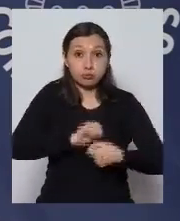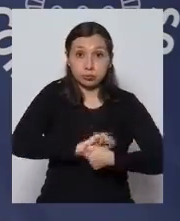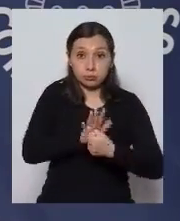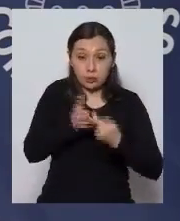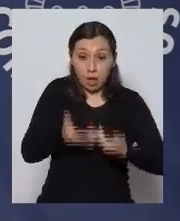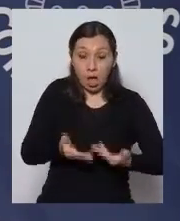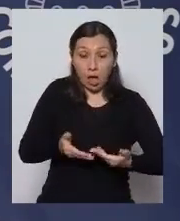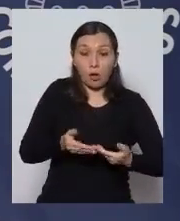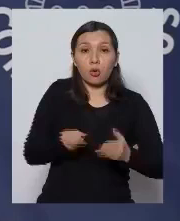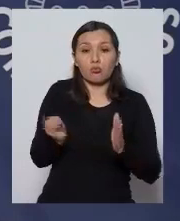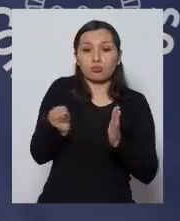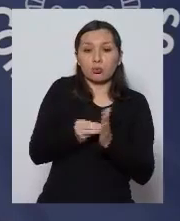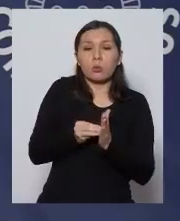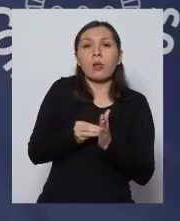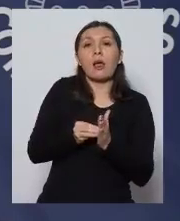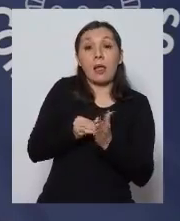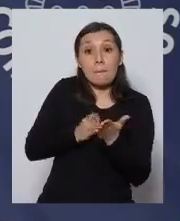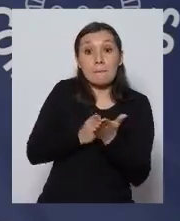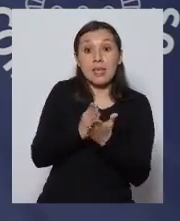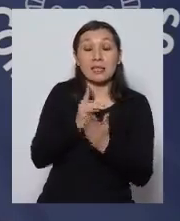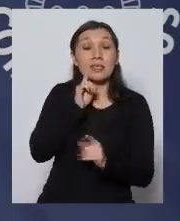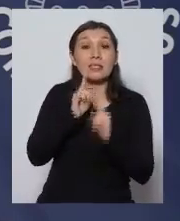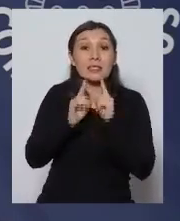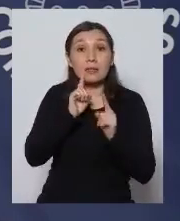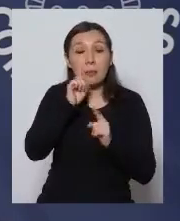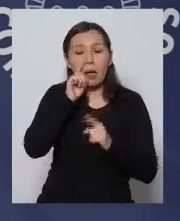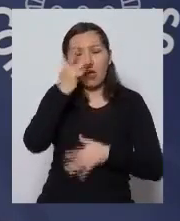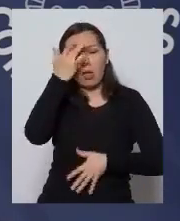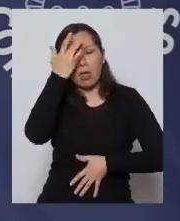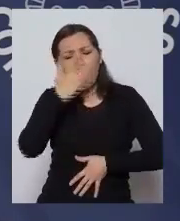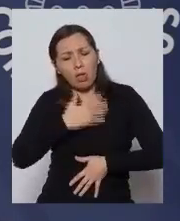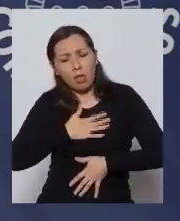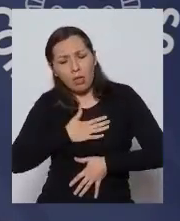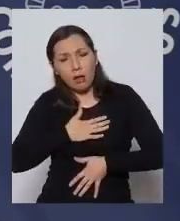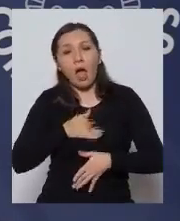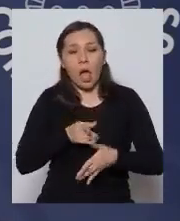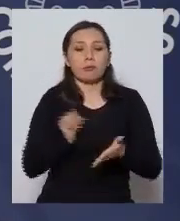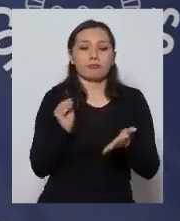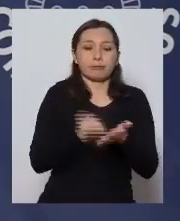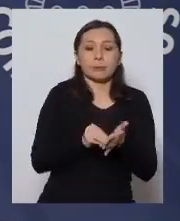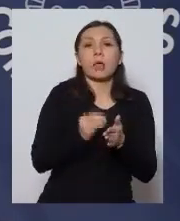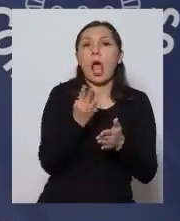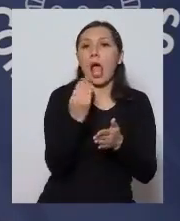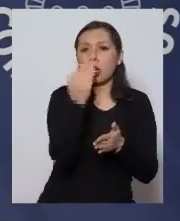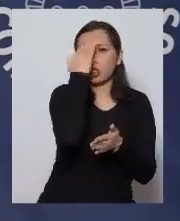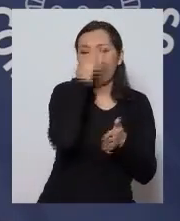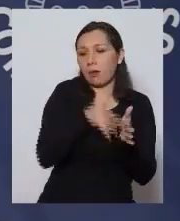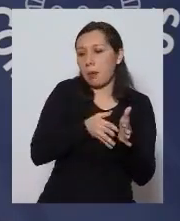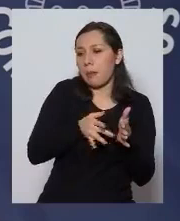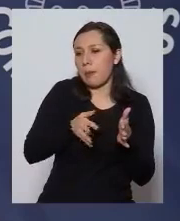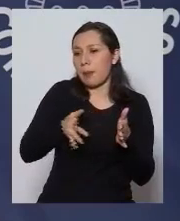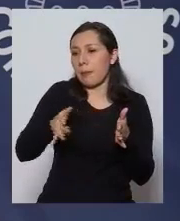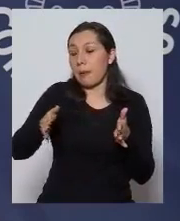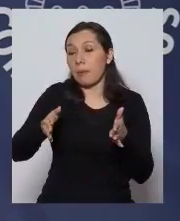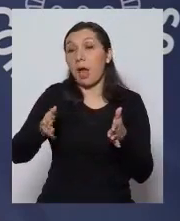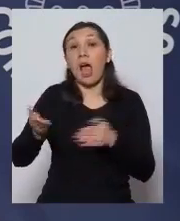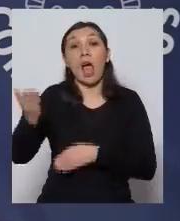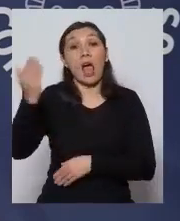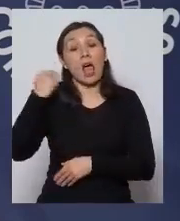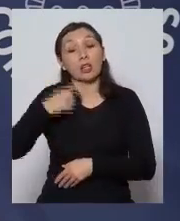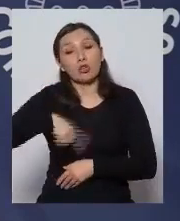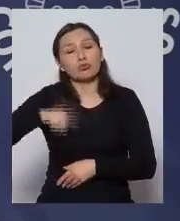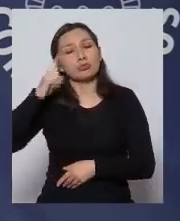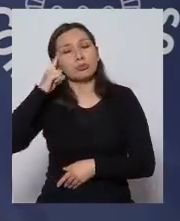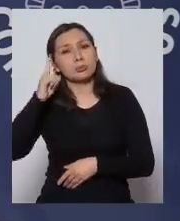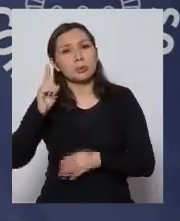se cuentan desde 14 días desde el inicio de los síntomas nosotros hemos optado hasta aquí por una versión mucho más